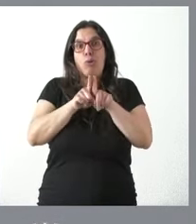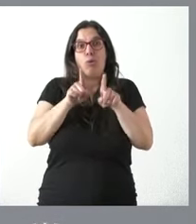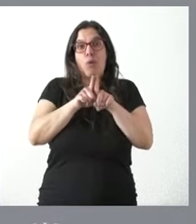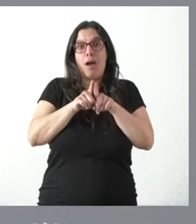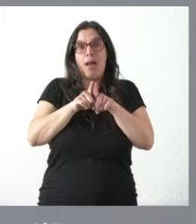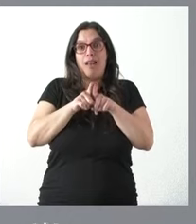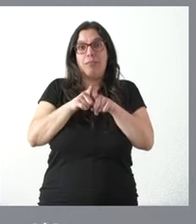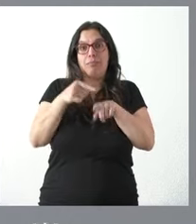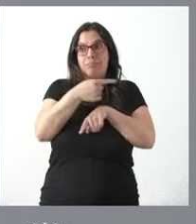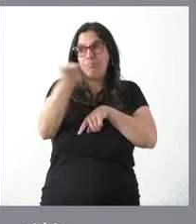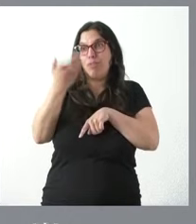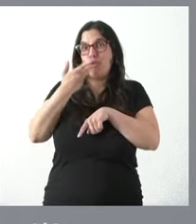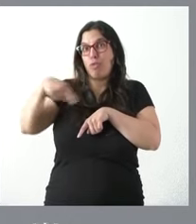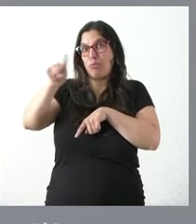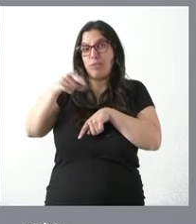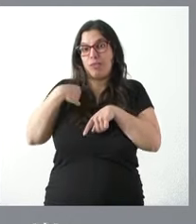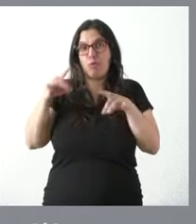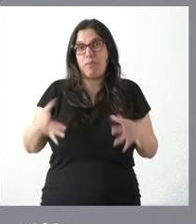público de lo que disponen ustedes